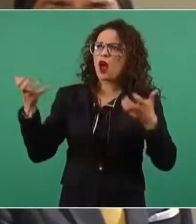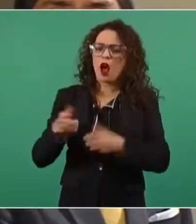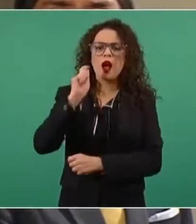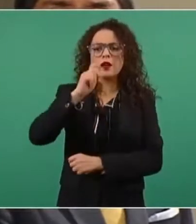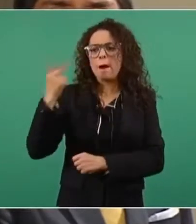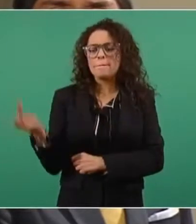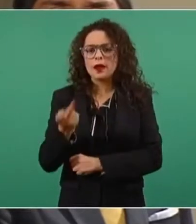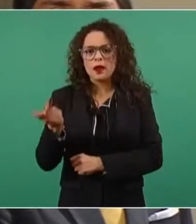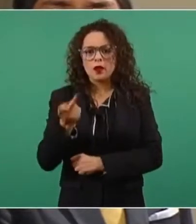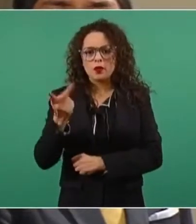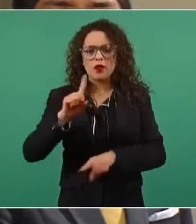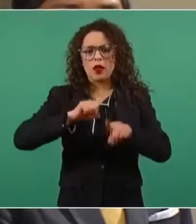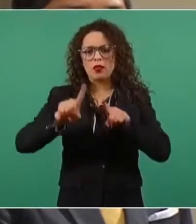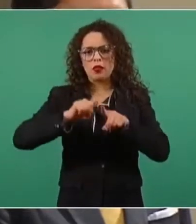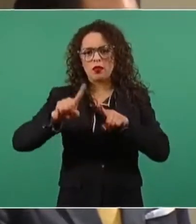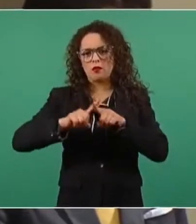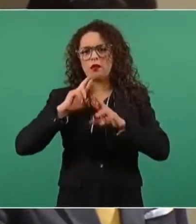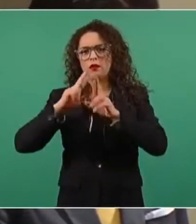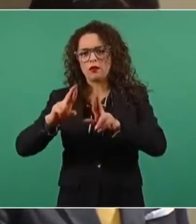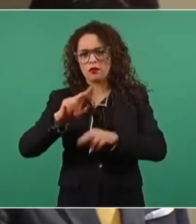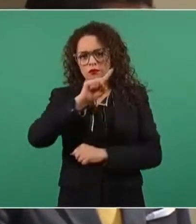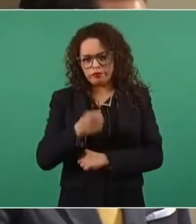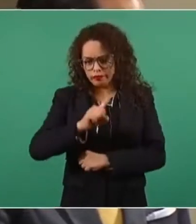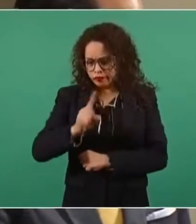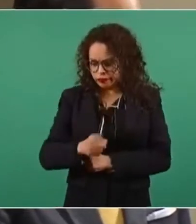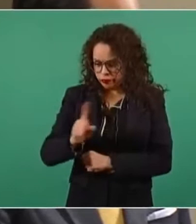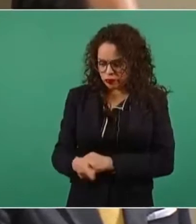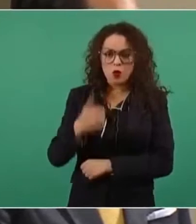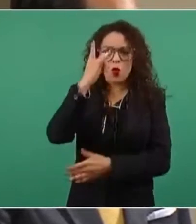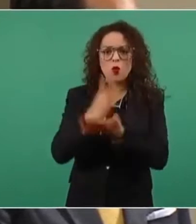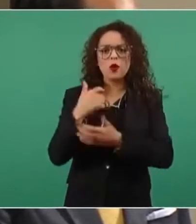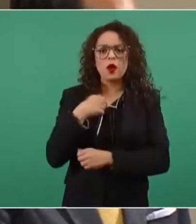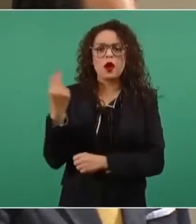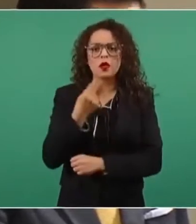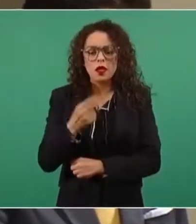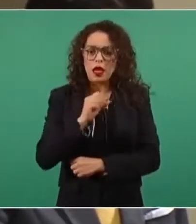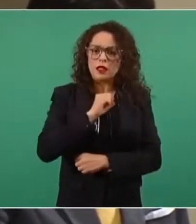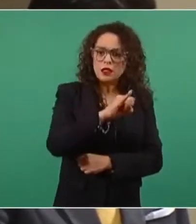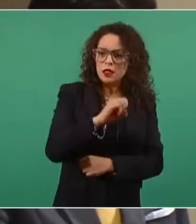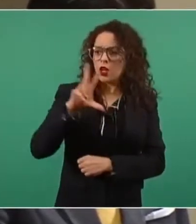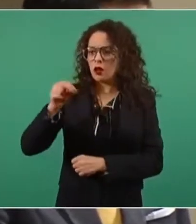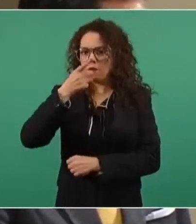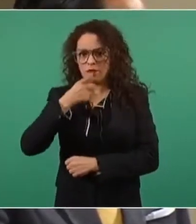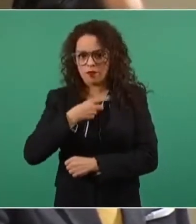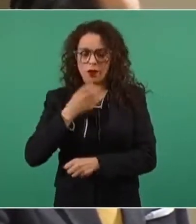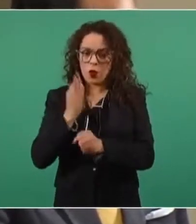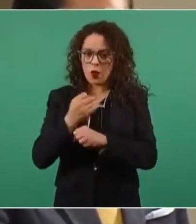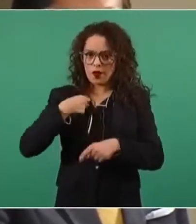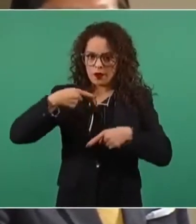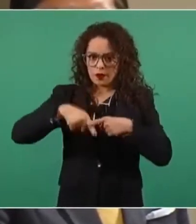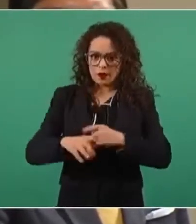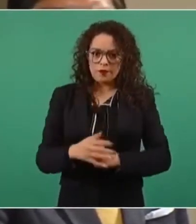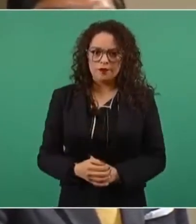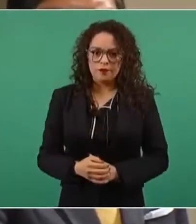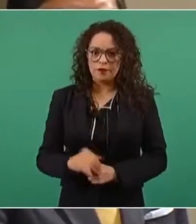pregunta con varios incisos. Solo requiero un sí o un no. Inicio. ¿Puede felicitar al INE